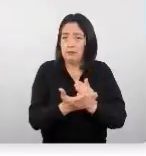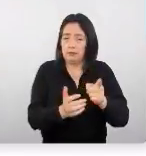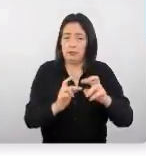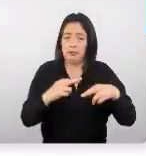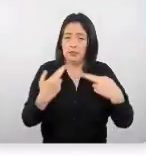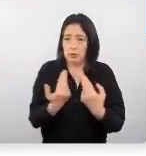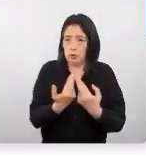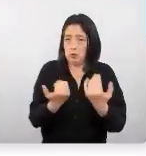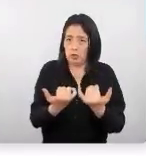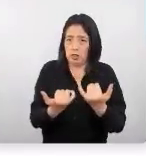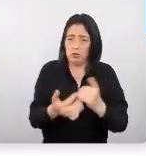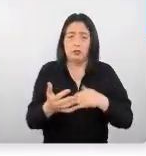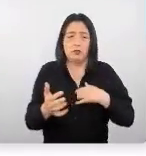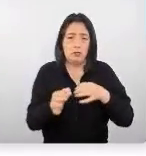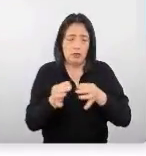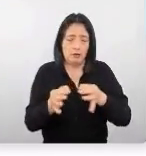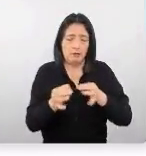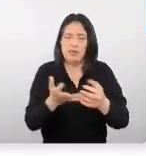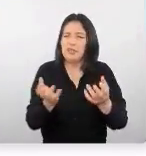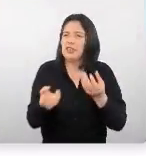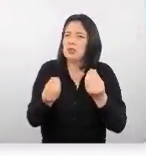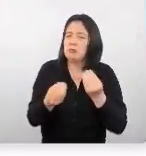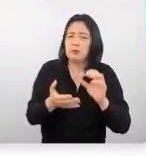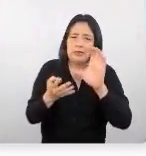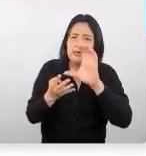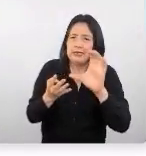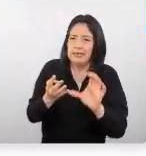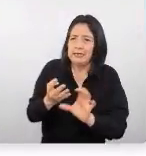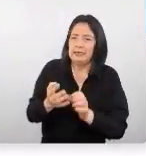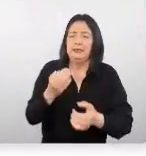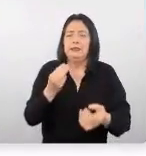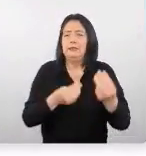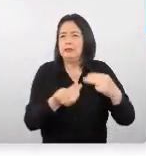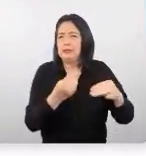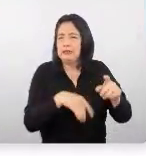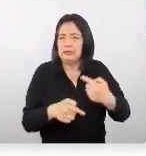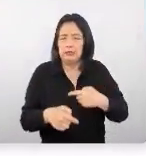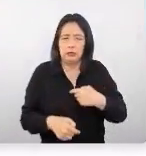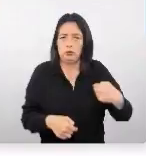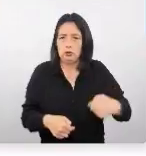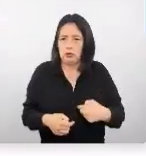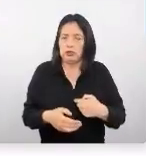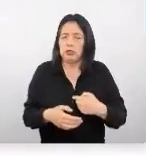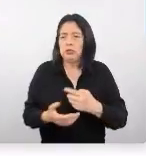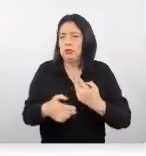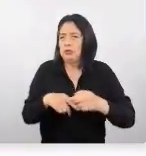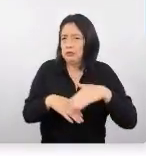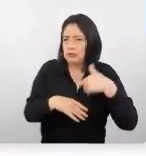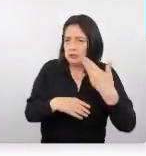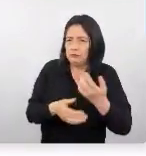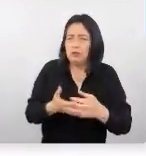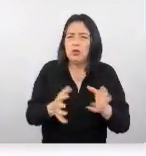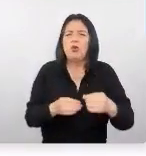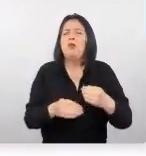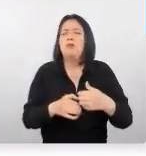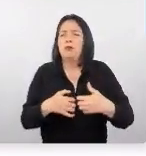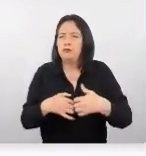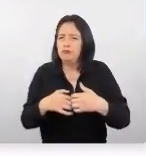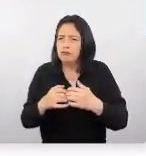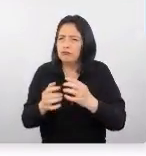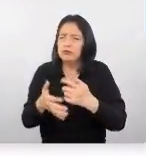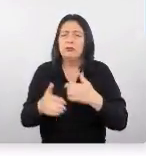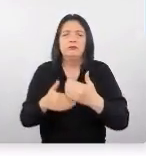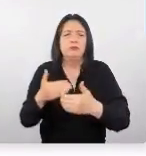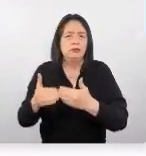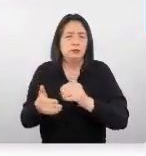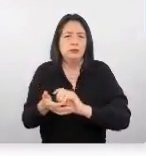reunión voy a comentarles un poco sobre las características del mercado chino. Luego vamos a hablar sobre la evolución y las perspectivas